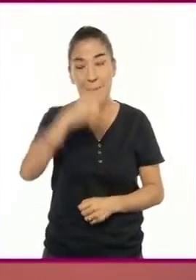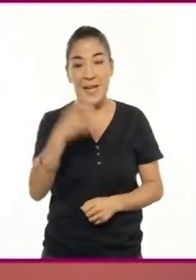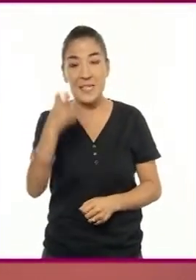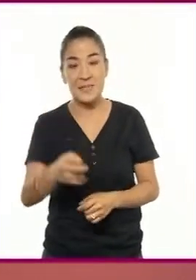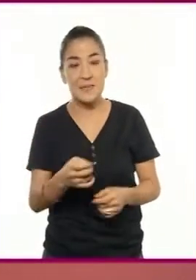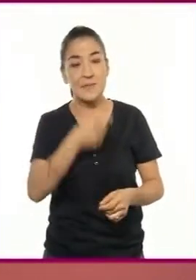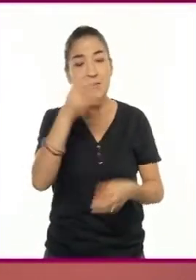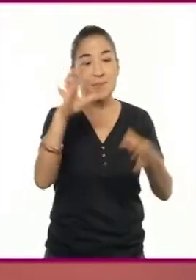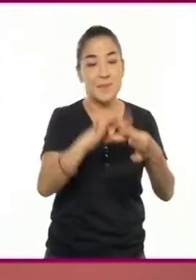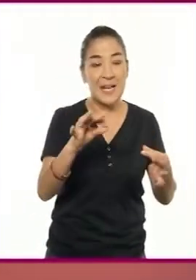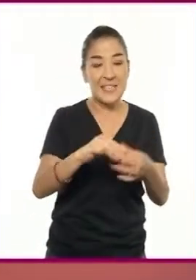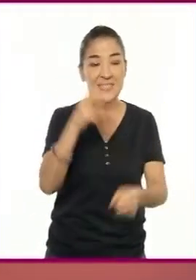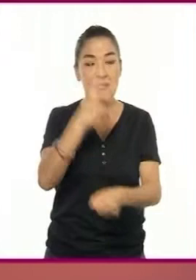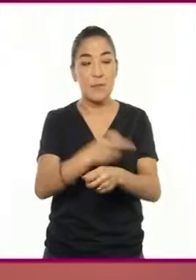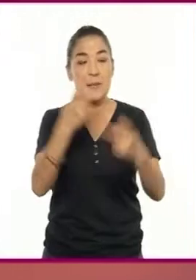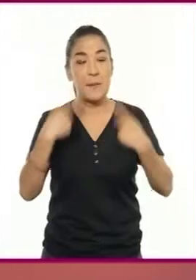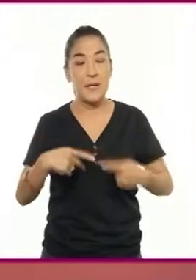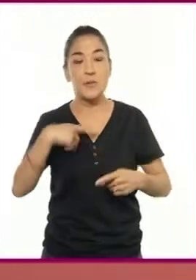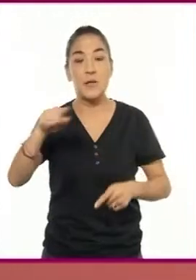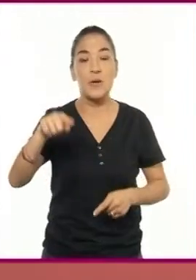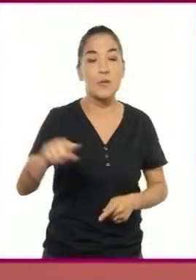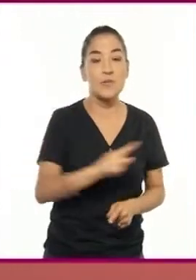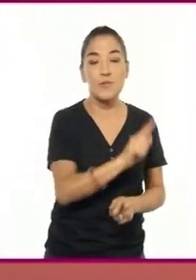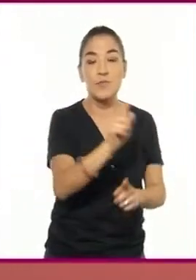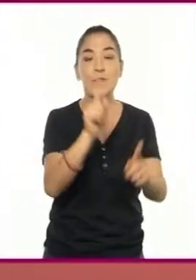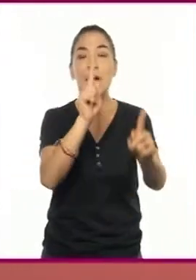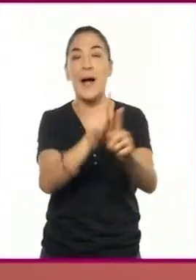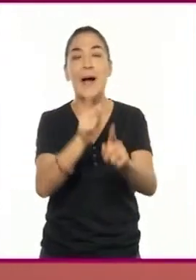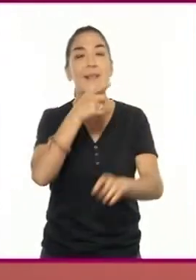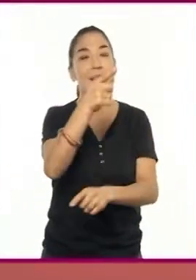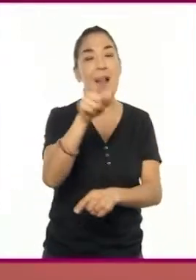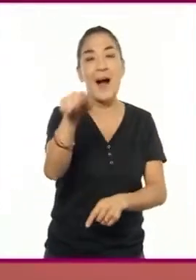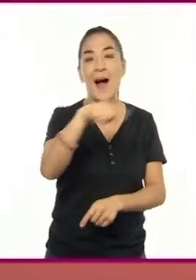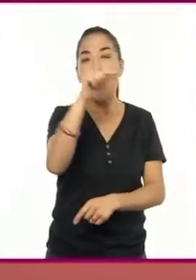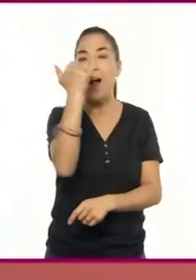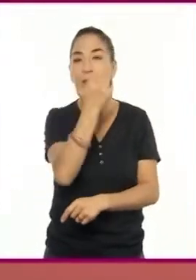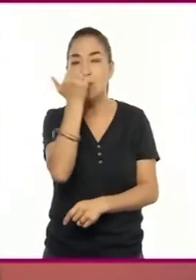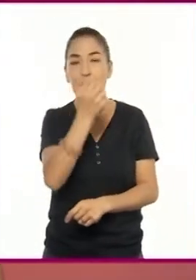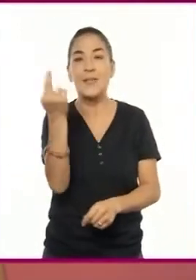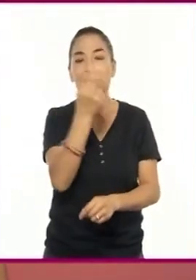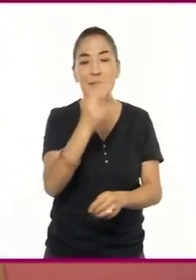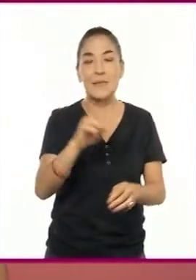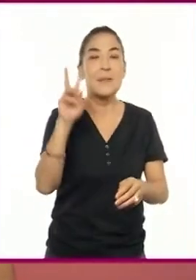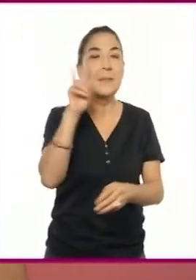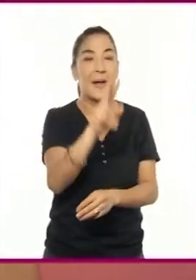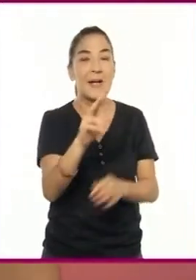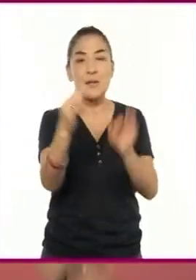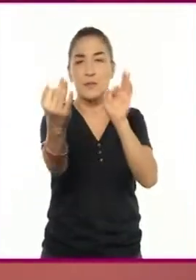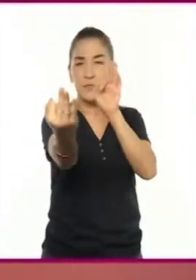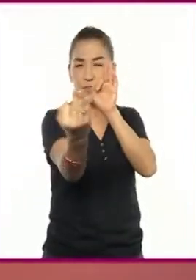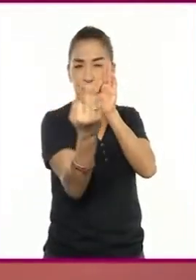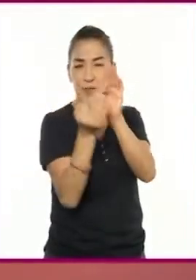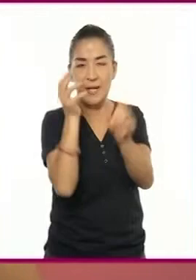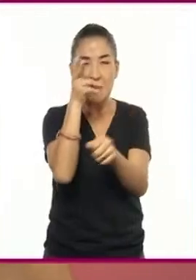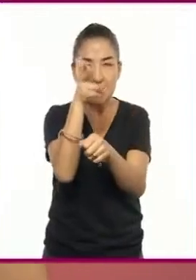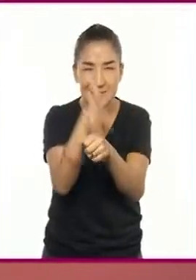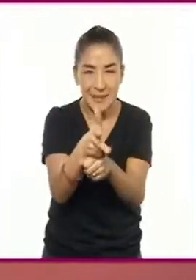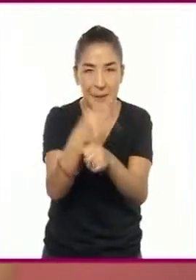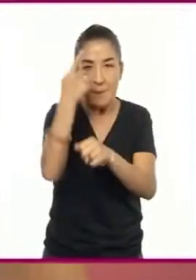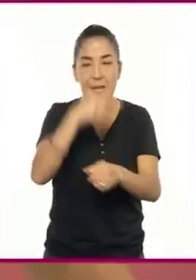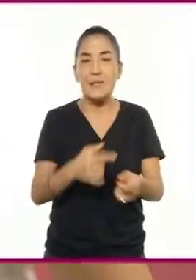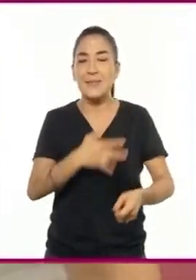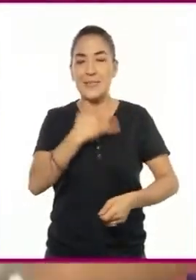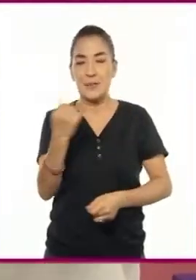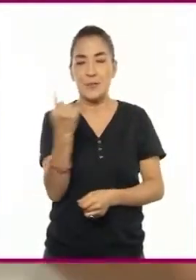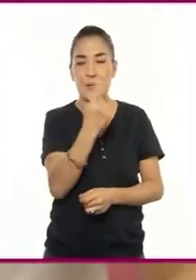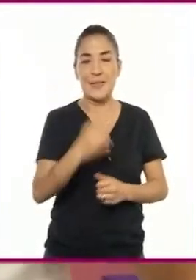persona, el conductor se dirige a las y los alumnos, por lo que es necesario que se acerque mucho a la cámara para generar un efecto íntimo.